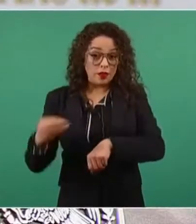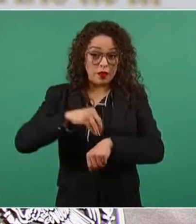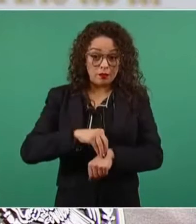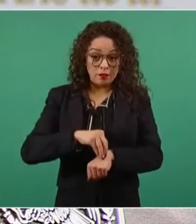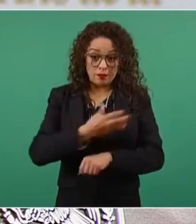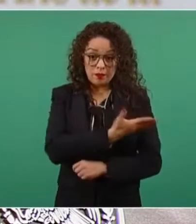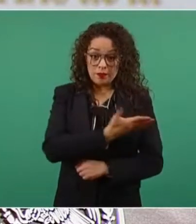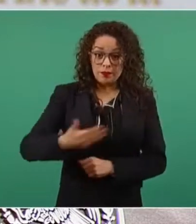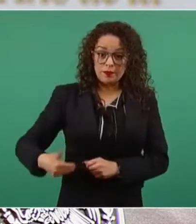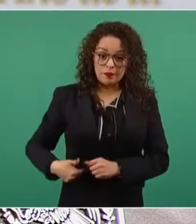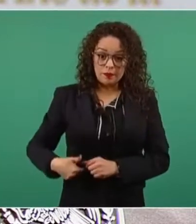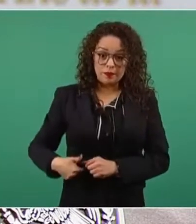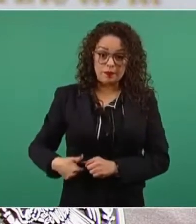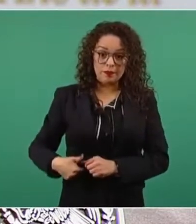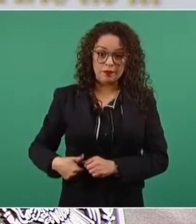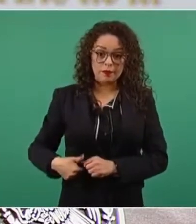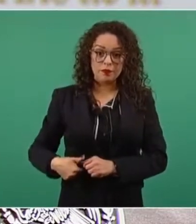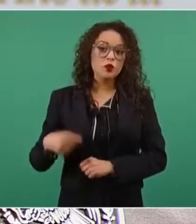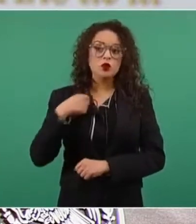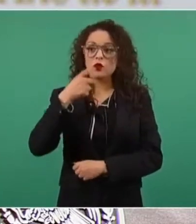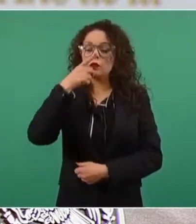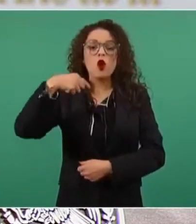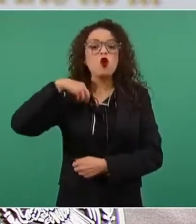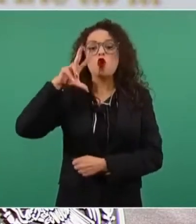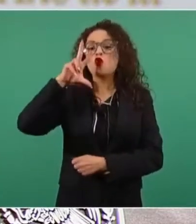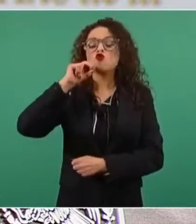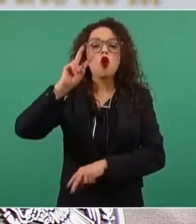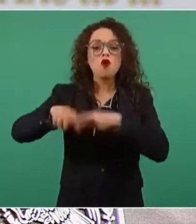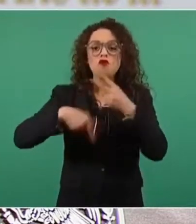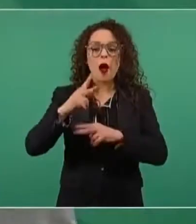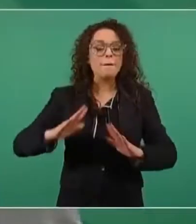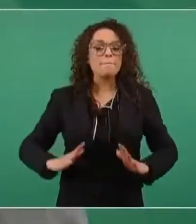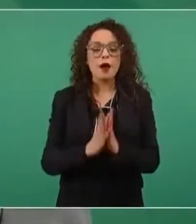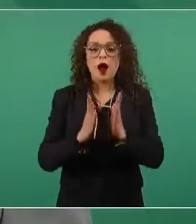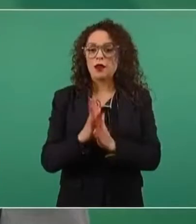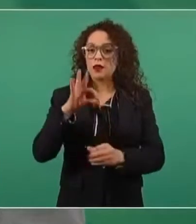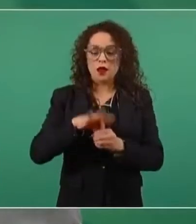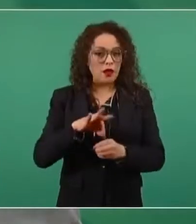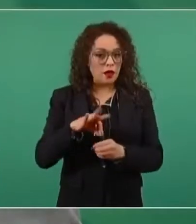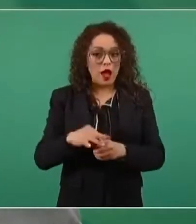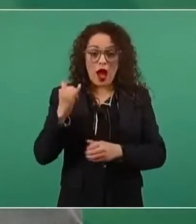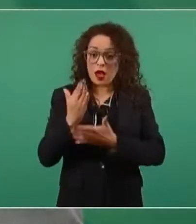sostuve que no iba a participar y que además consideraba